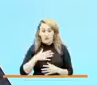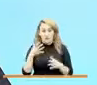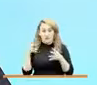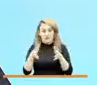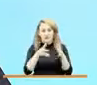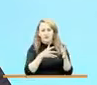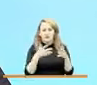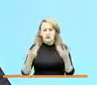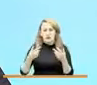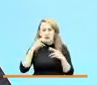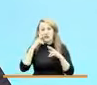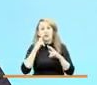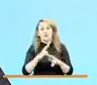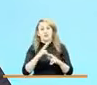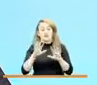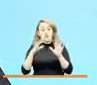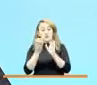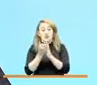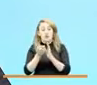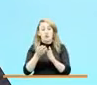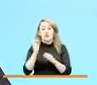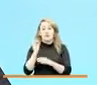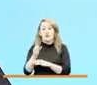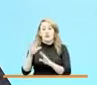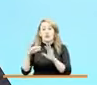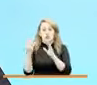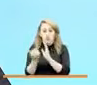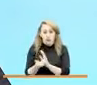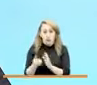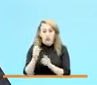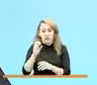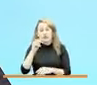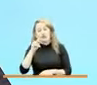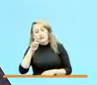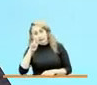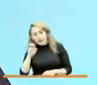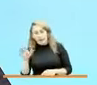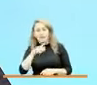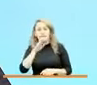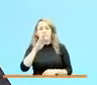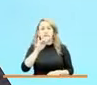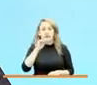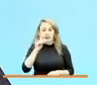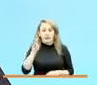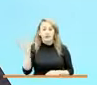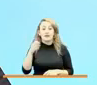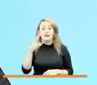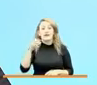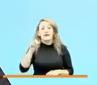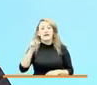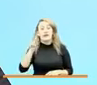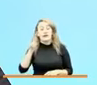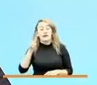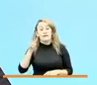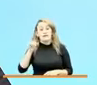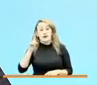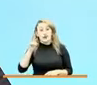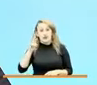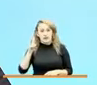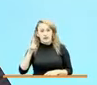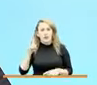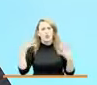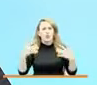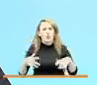reconocimiento a nivel global del Banco Mundial, de la OCDE, del BID, de Harvard, diciendo que era una de las estrategias más innovadoras